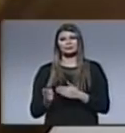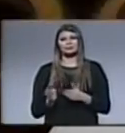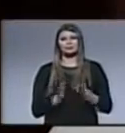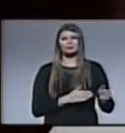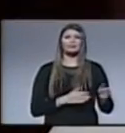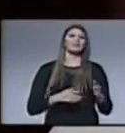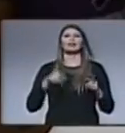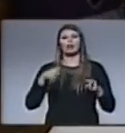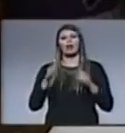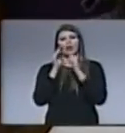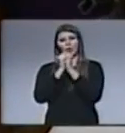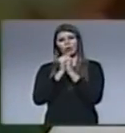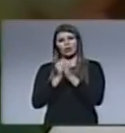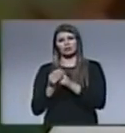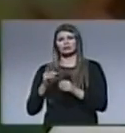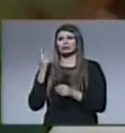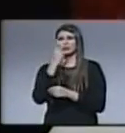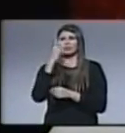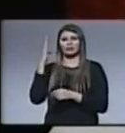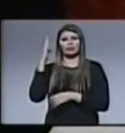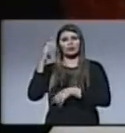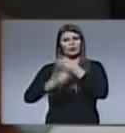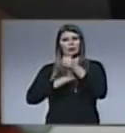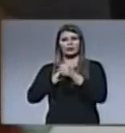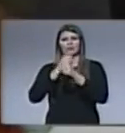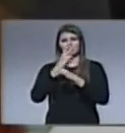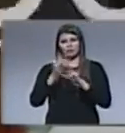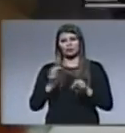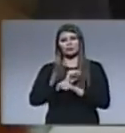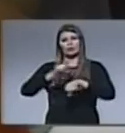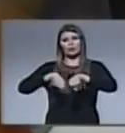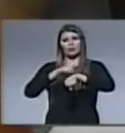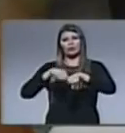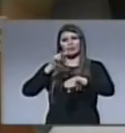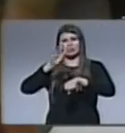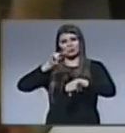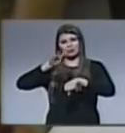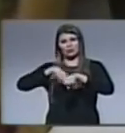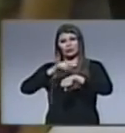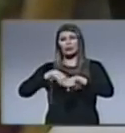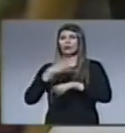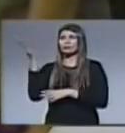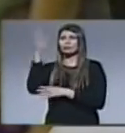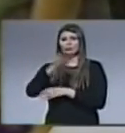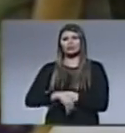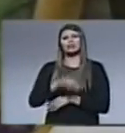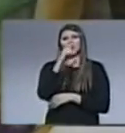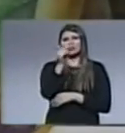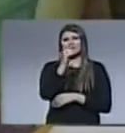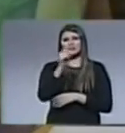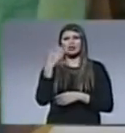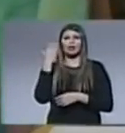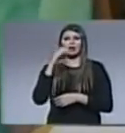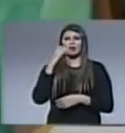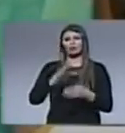Maratón Nacional de Oración décimo tercera edición inicia el viernes 16 de agosto y culmina el sábado 17